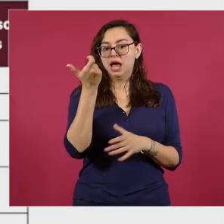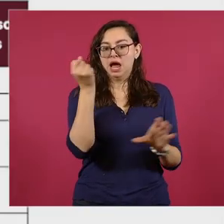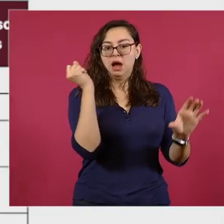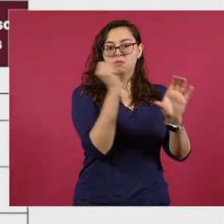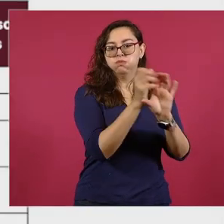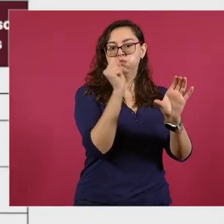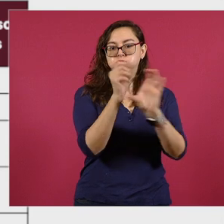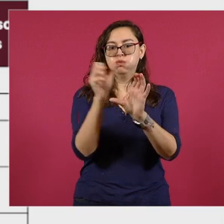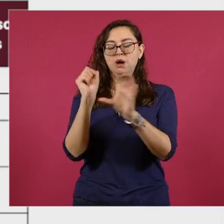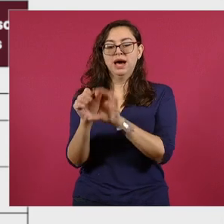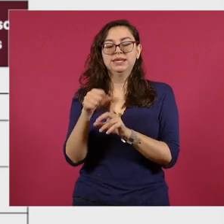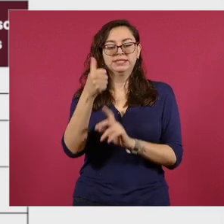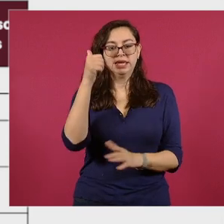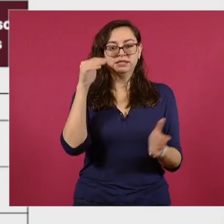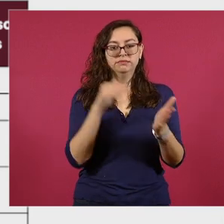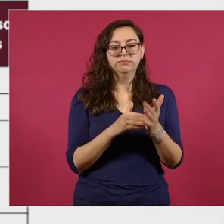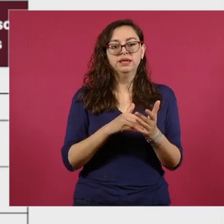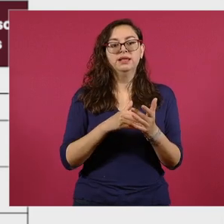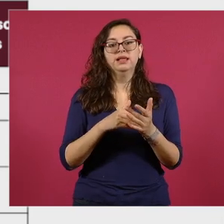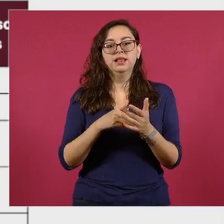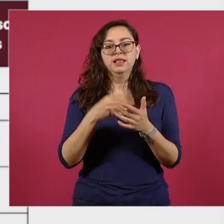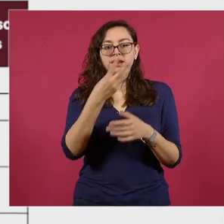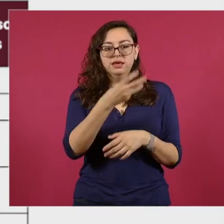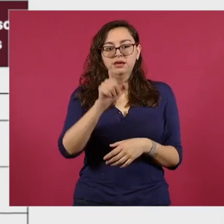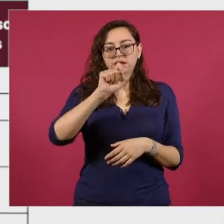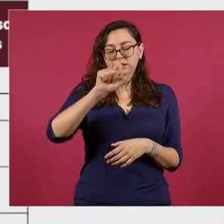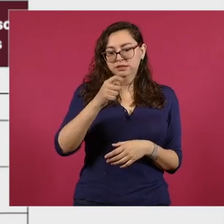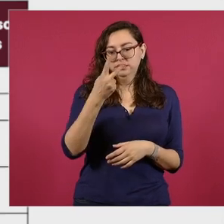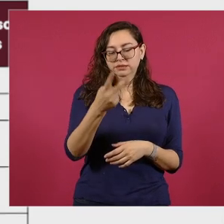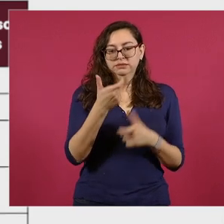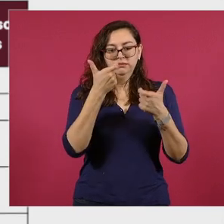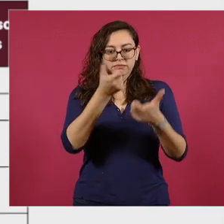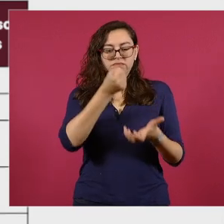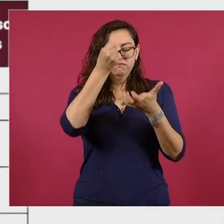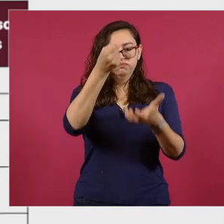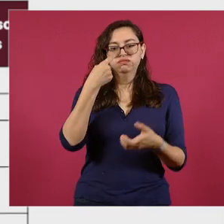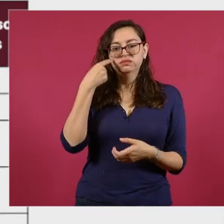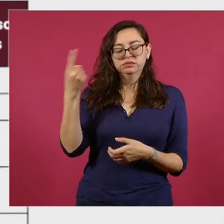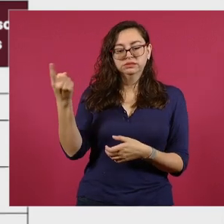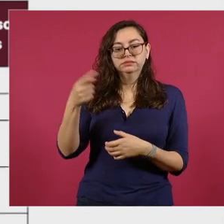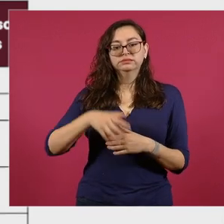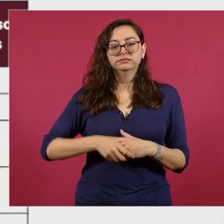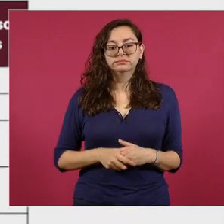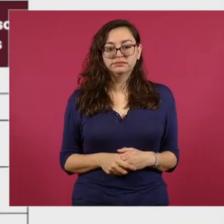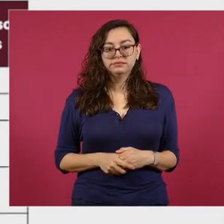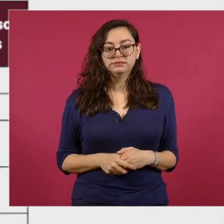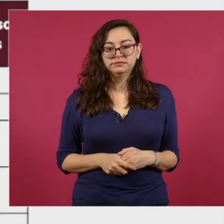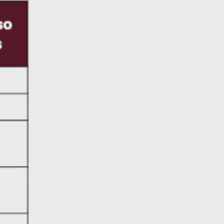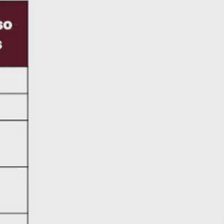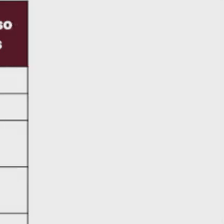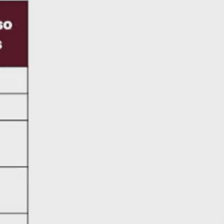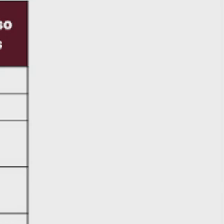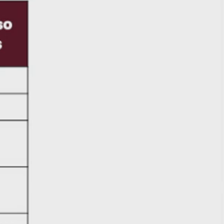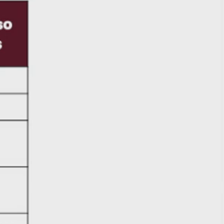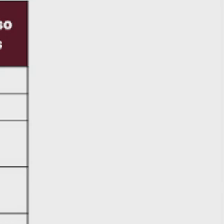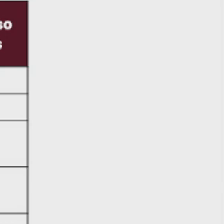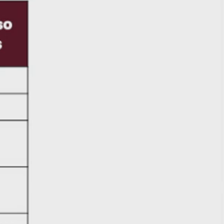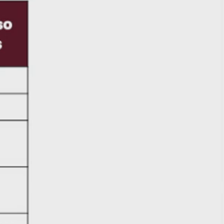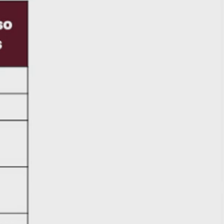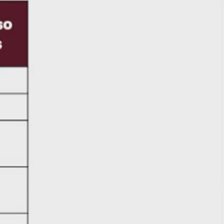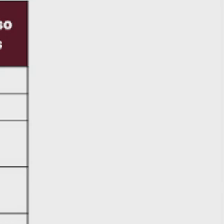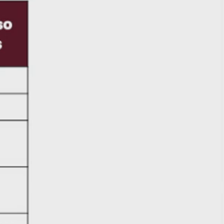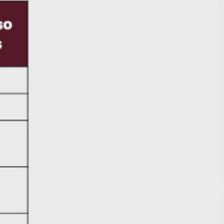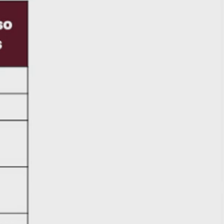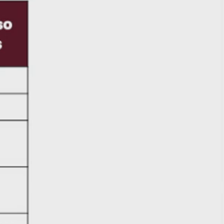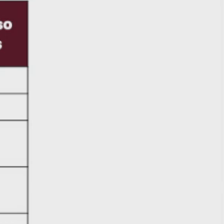322 millones de pesos. No ha habido en la historia del sistema de salud mexicano una inversión tan grande y sobre todo tan eficiente